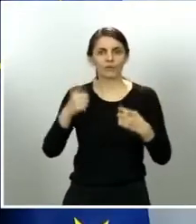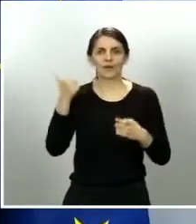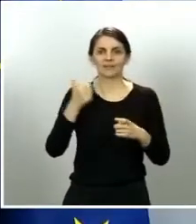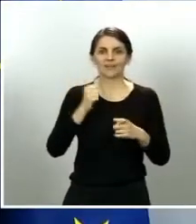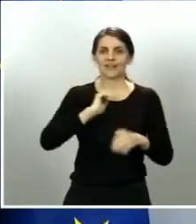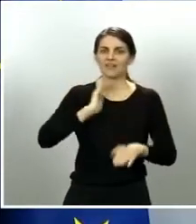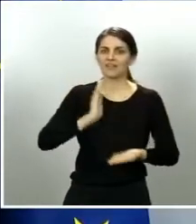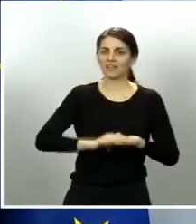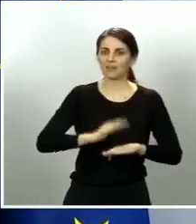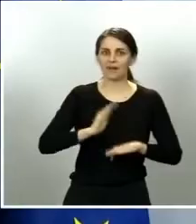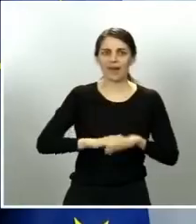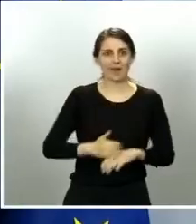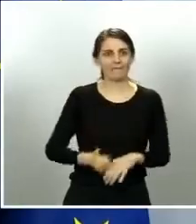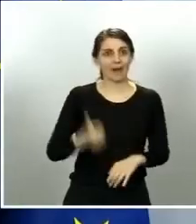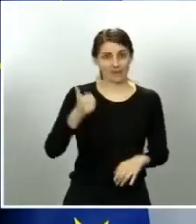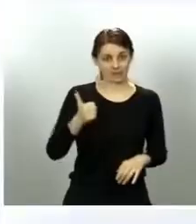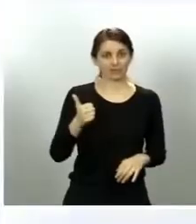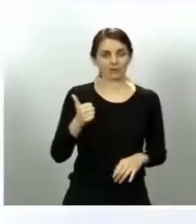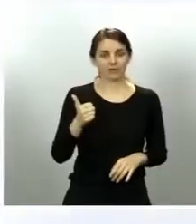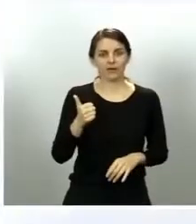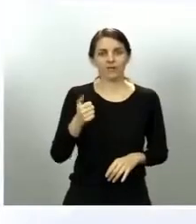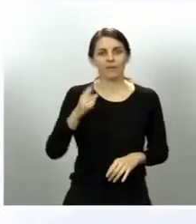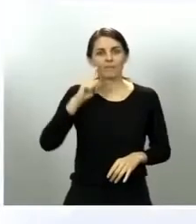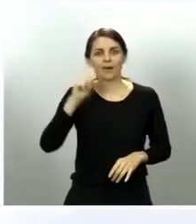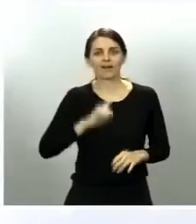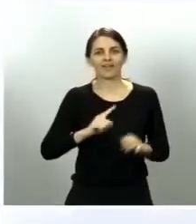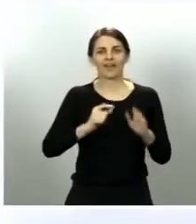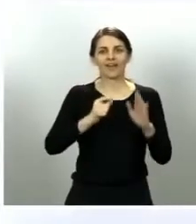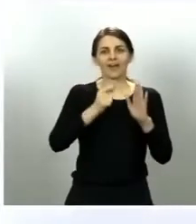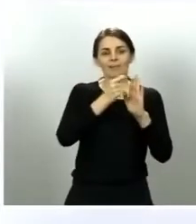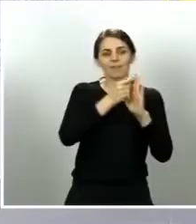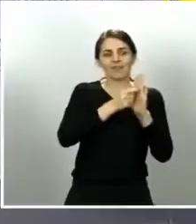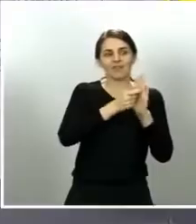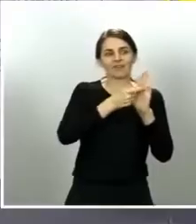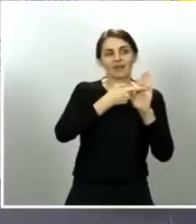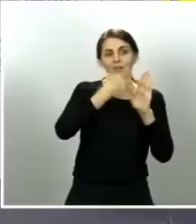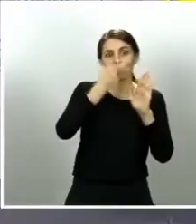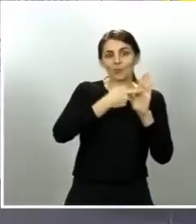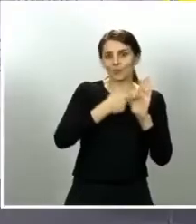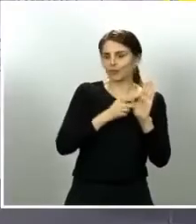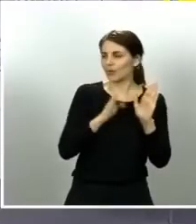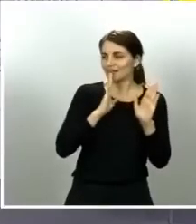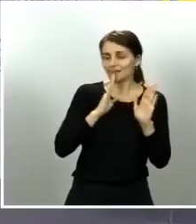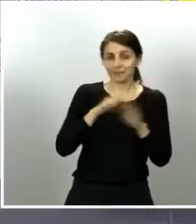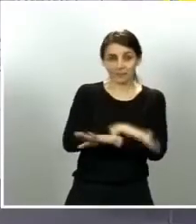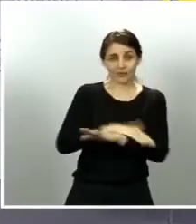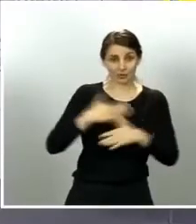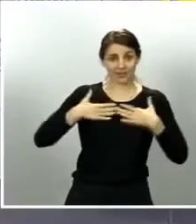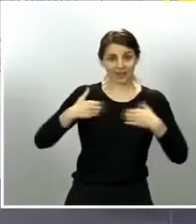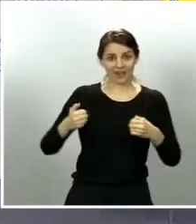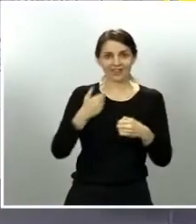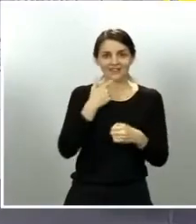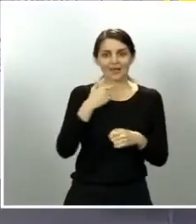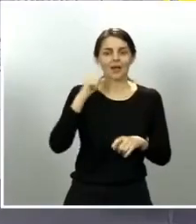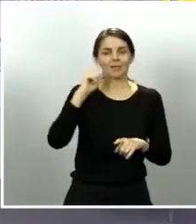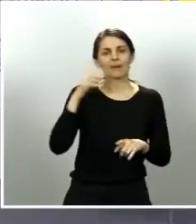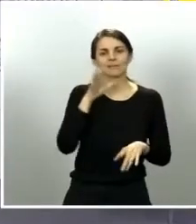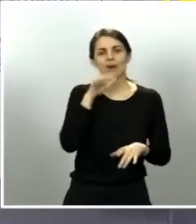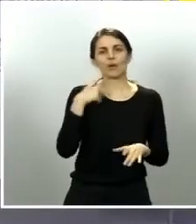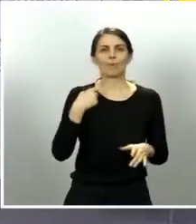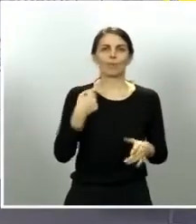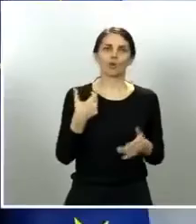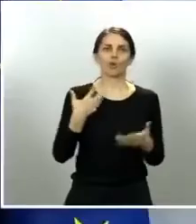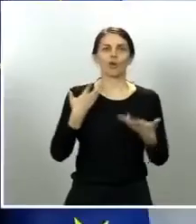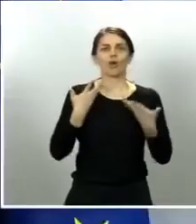las épocas o las fases de desescalamiento, como refería el ministro de Sanidad, pueden aliviarnos, esas etapas no